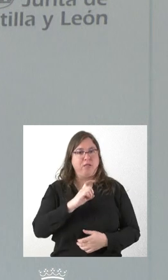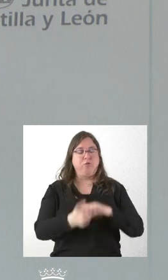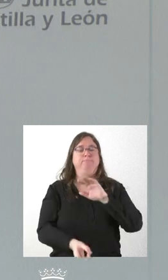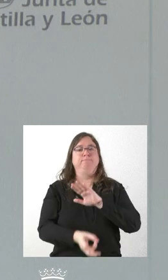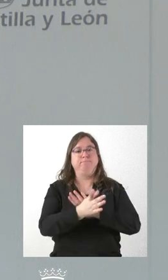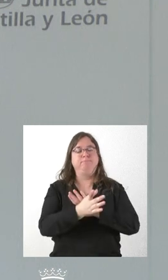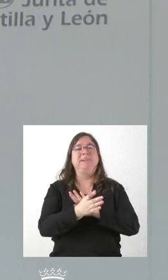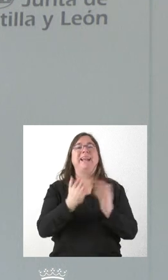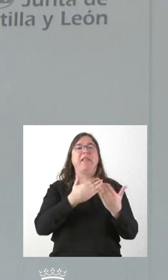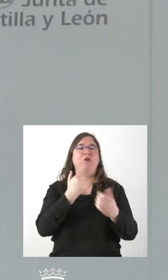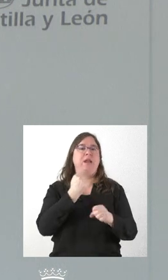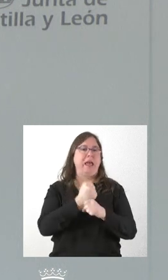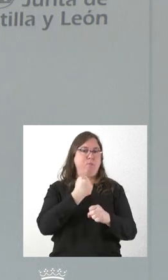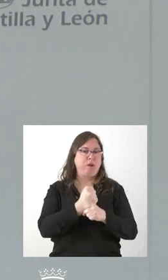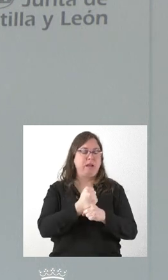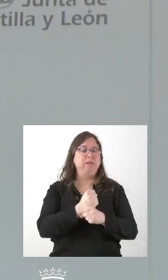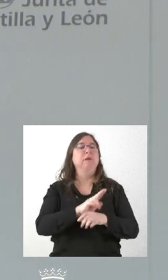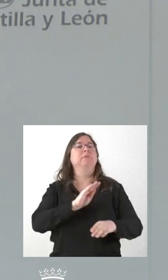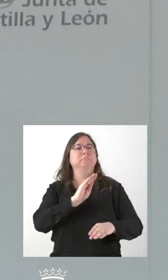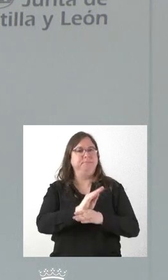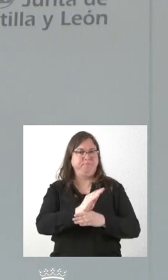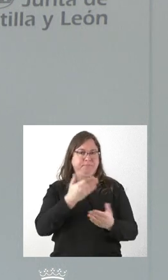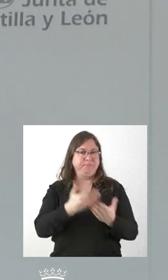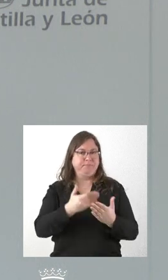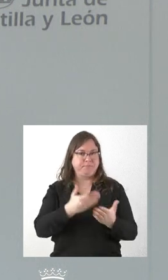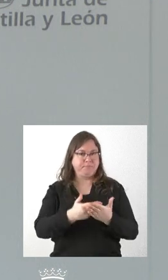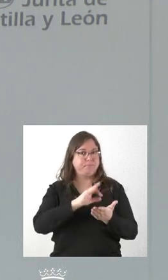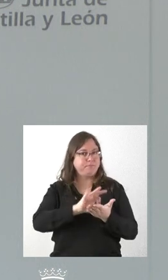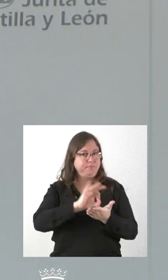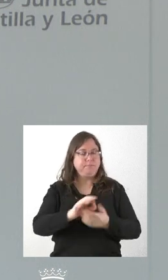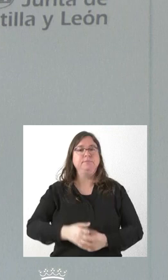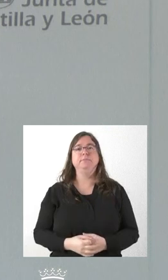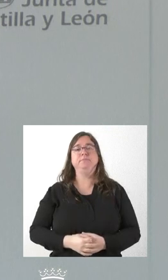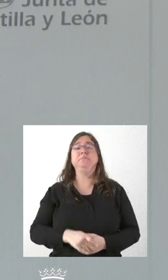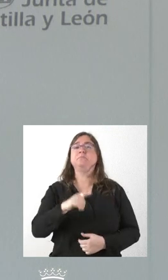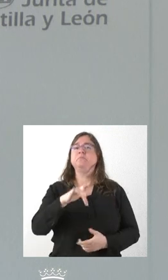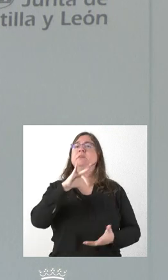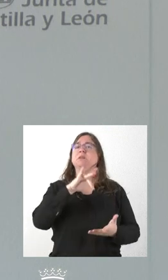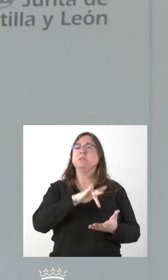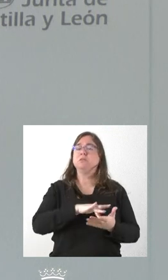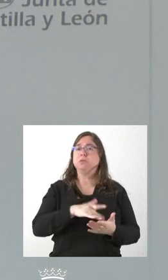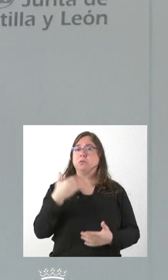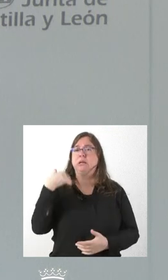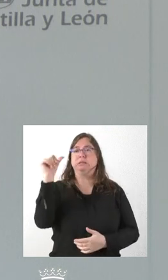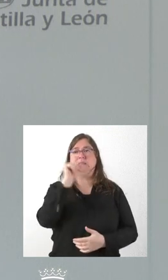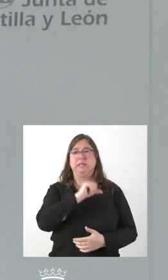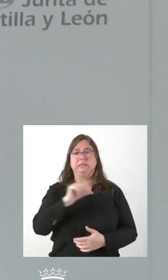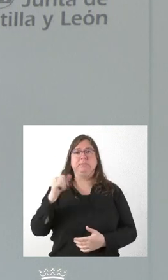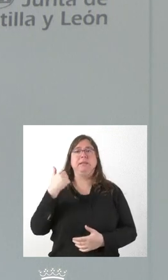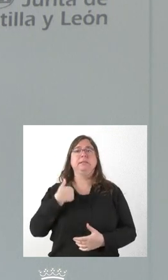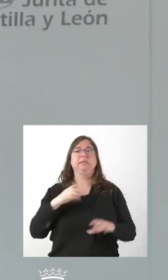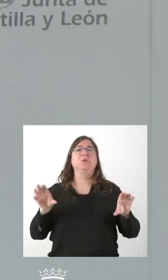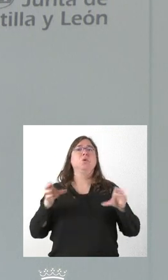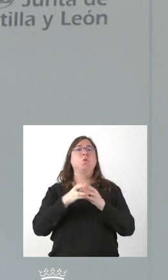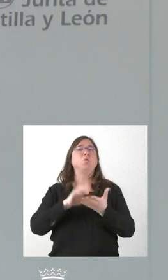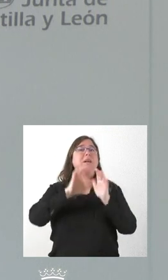y garantizábamos la financiación de ese servicio. Se ha hecho una nota de pesa esta semana a que me remito por parte de la Junta de Castilla y León y